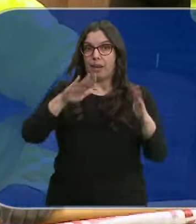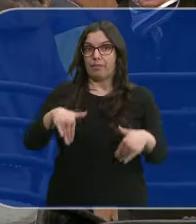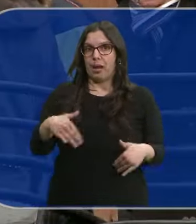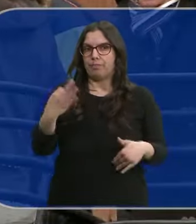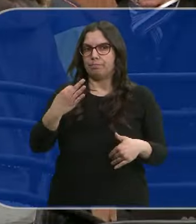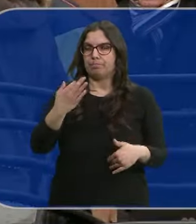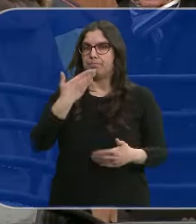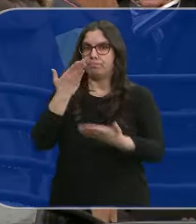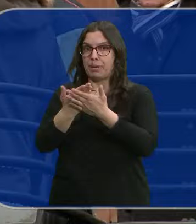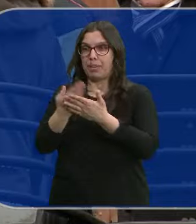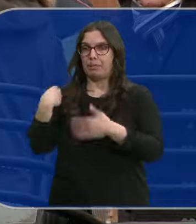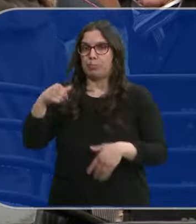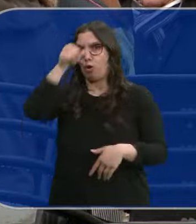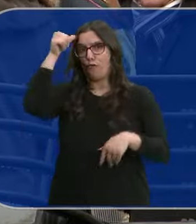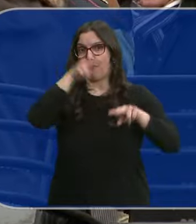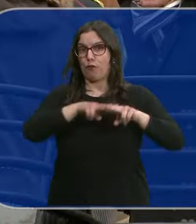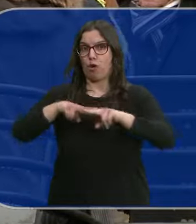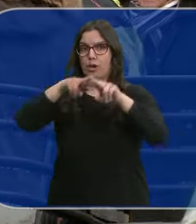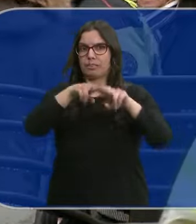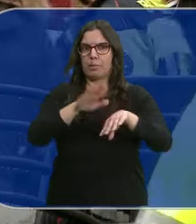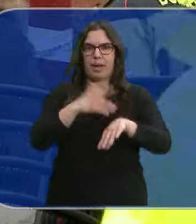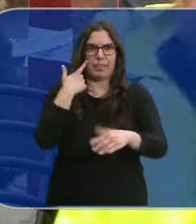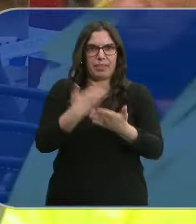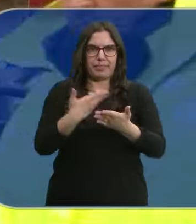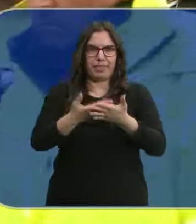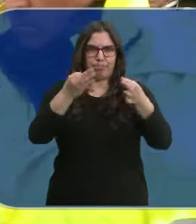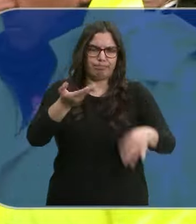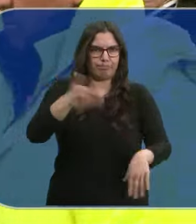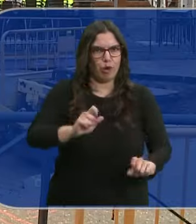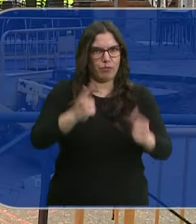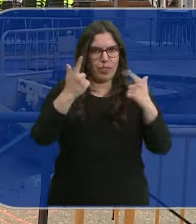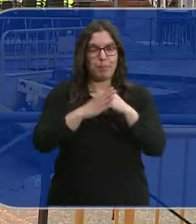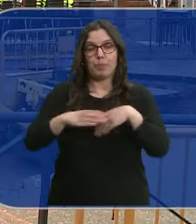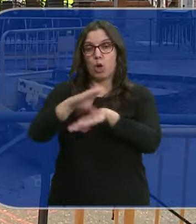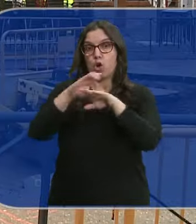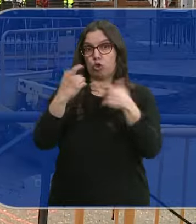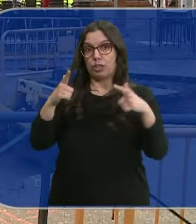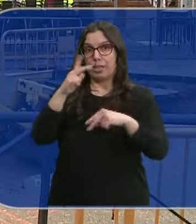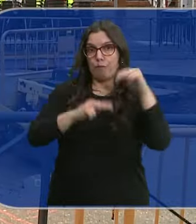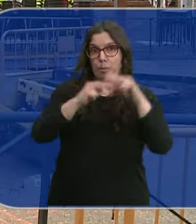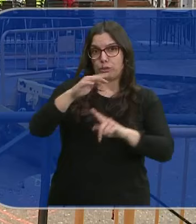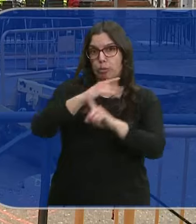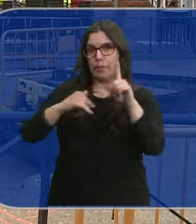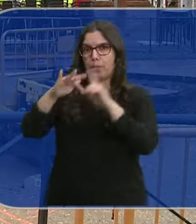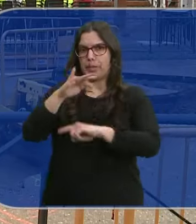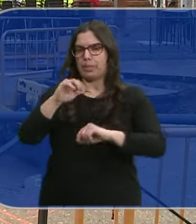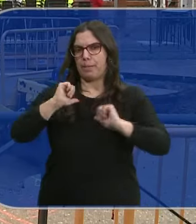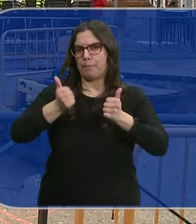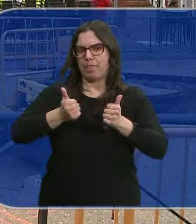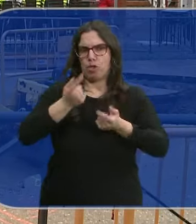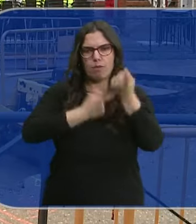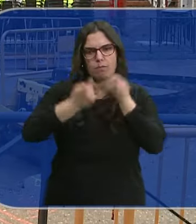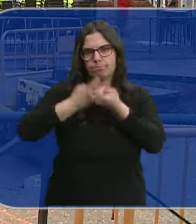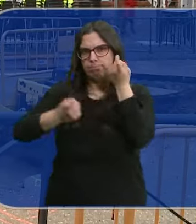que solicitar la presencia de los forenses para certificar este fallecimiento. La Consejería de Fomento y Medio Ambiente está ya